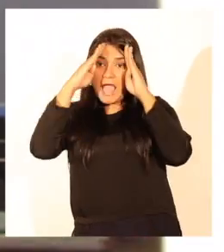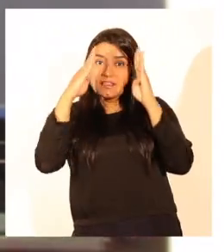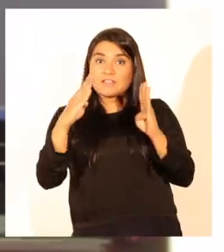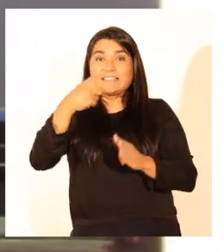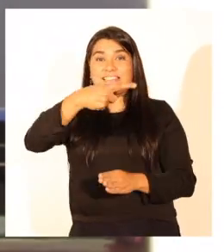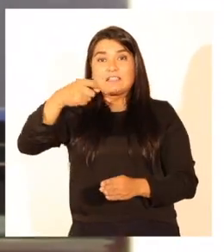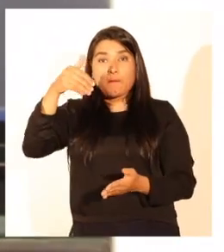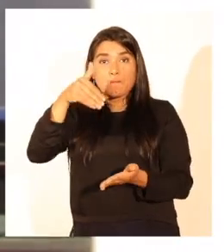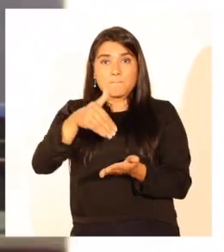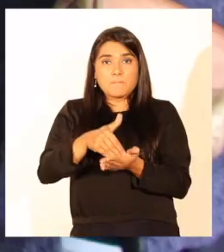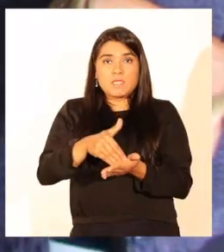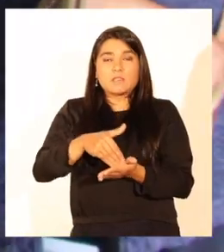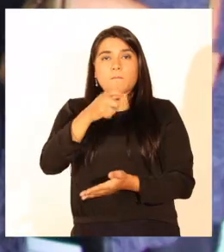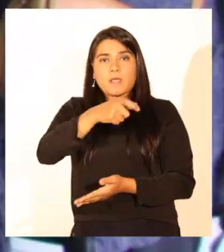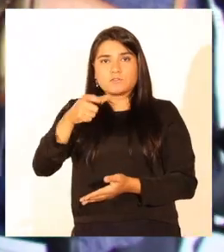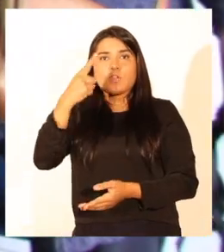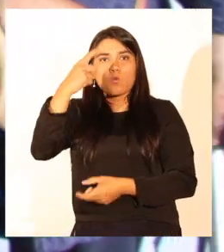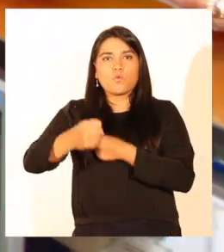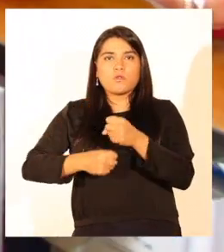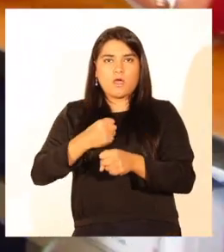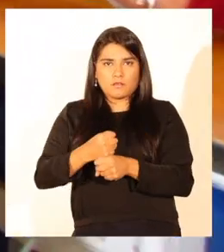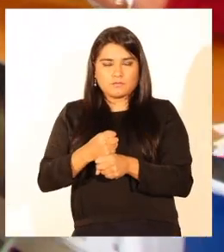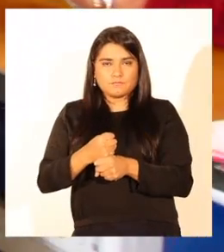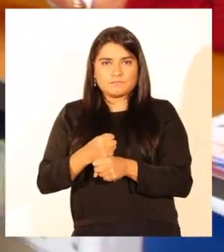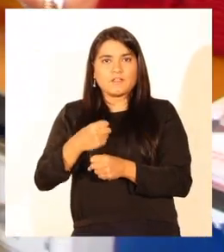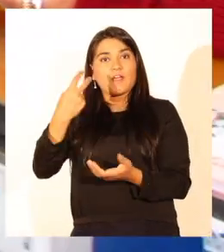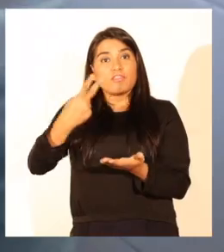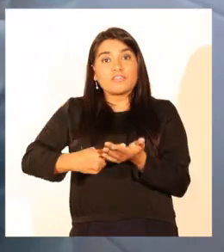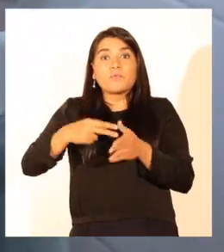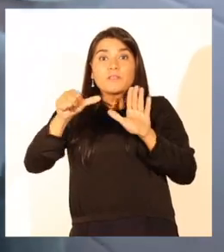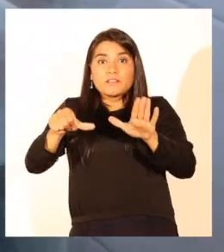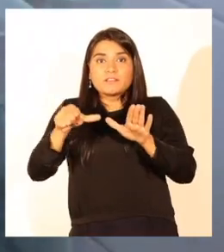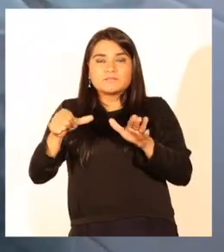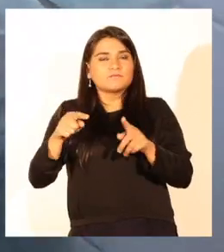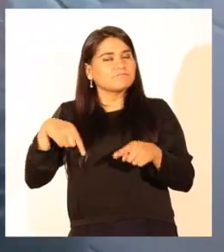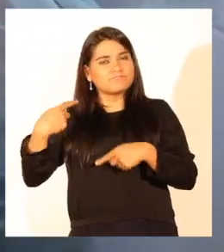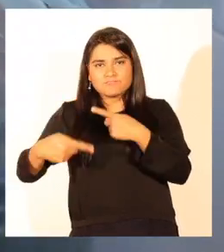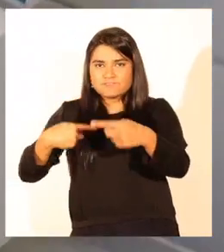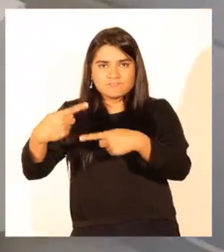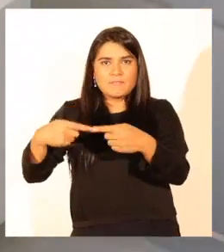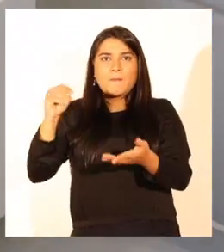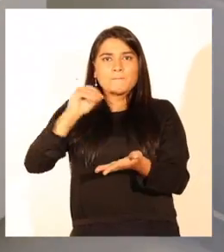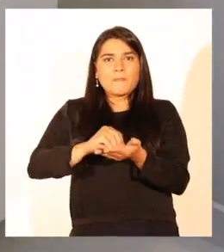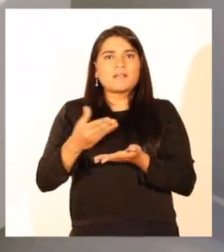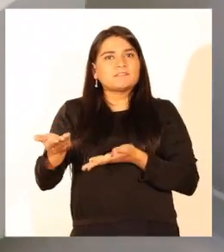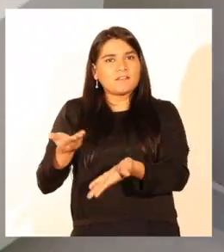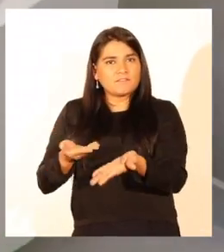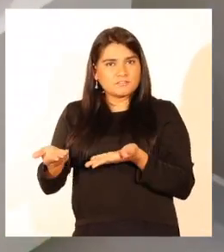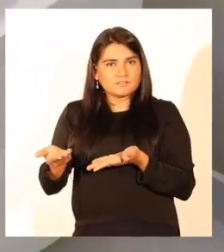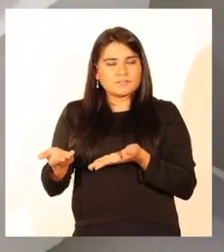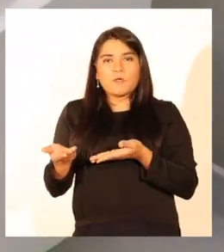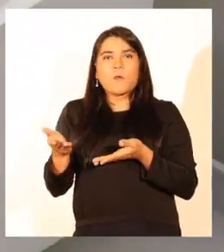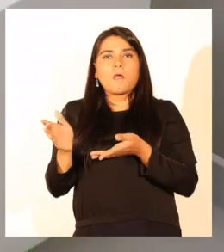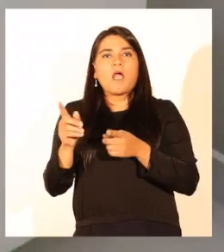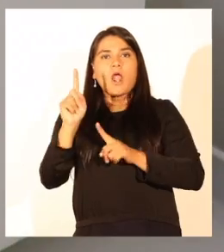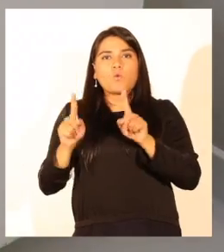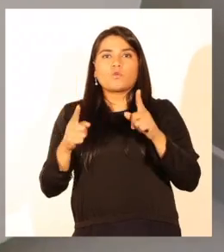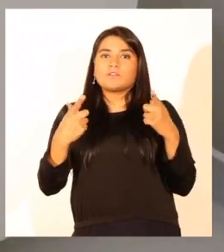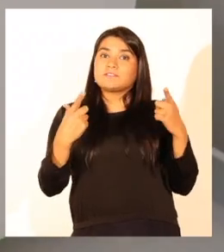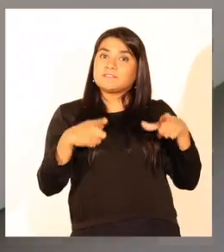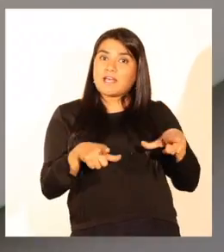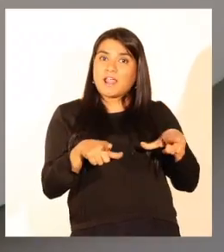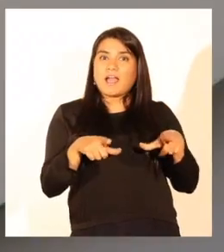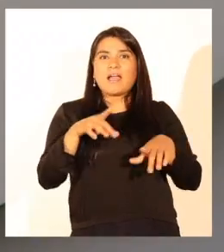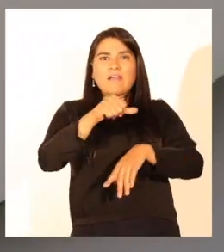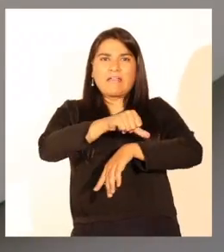100.000 personas de la comuna al año. Durante 2016, seguimos sumando servicios, entre ellos la